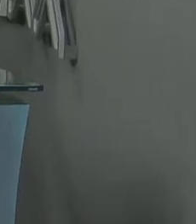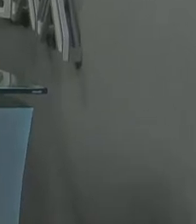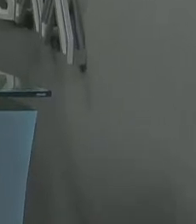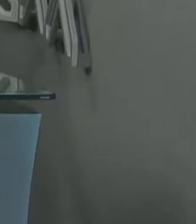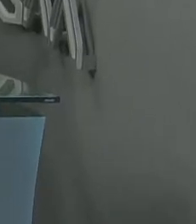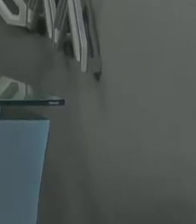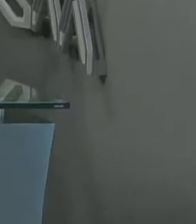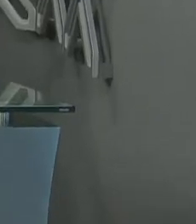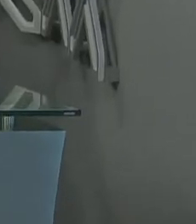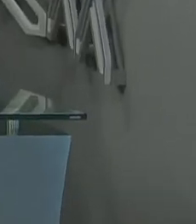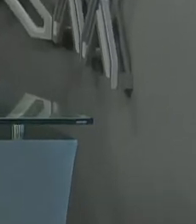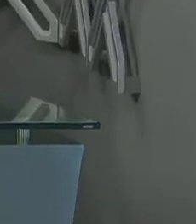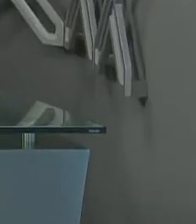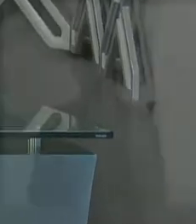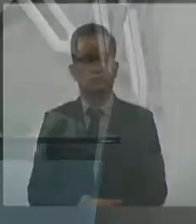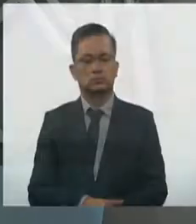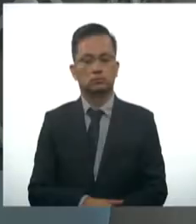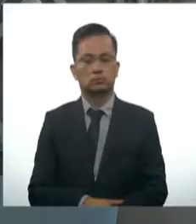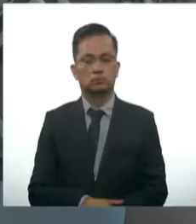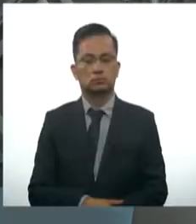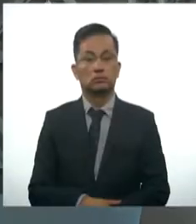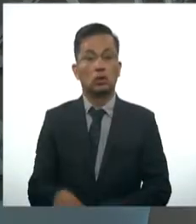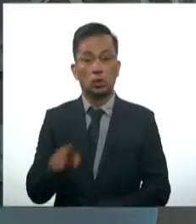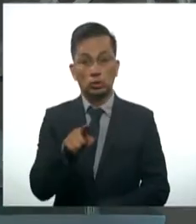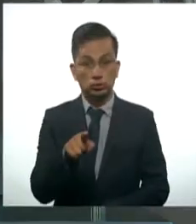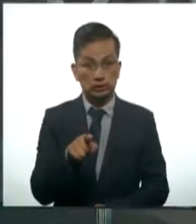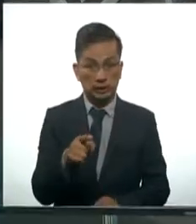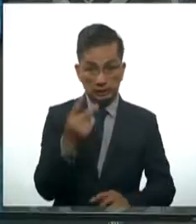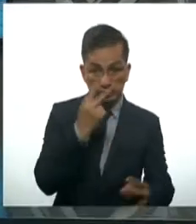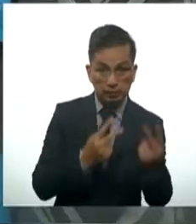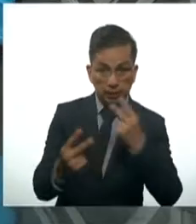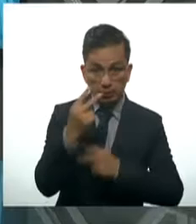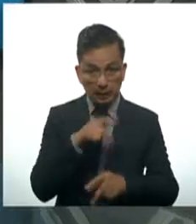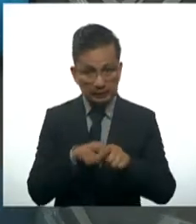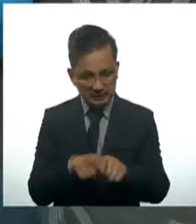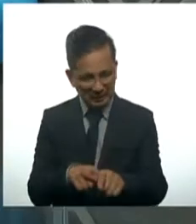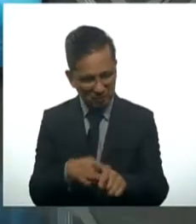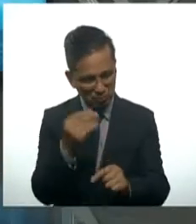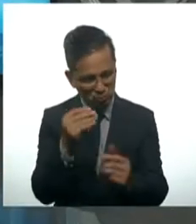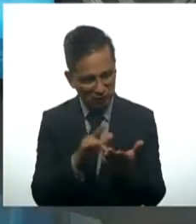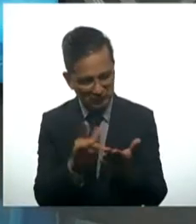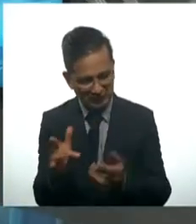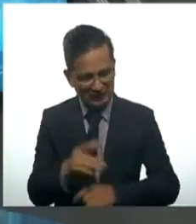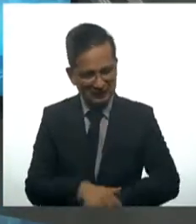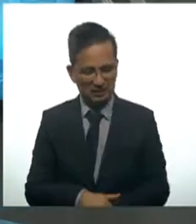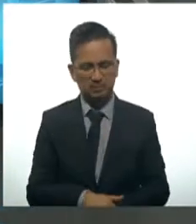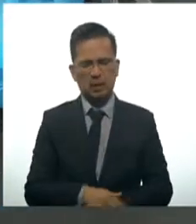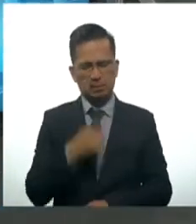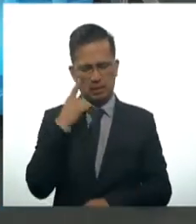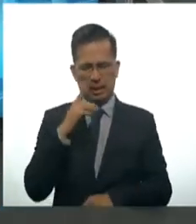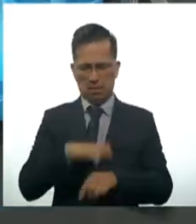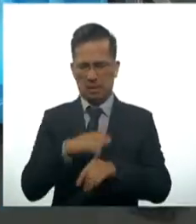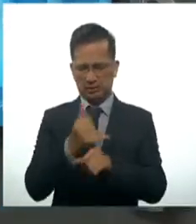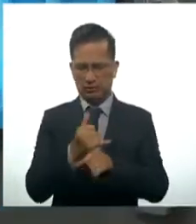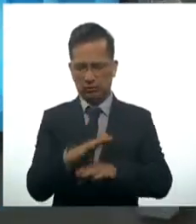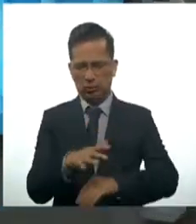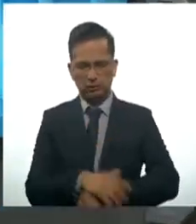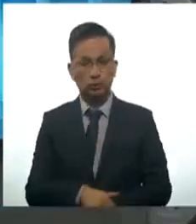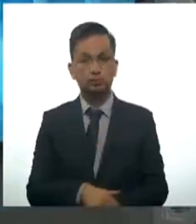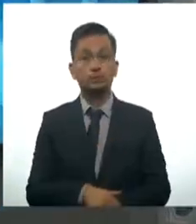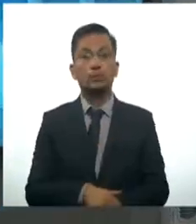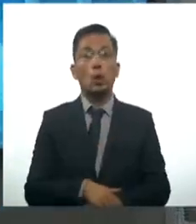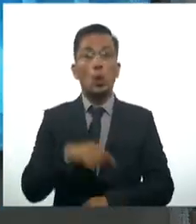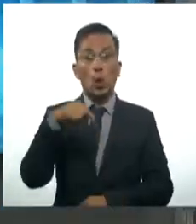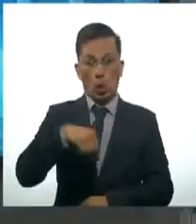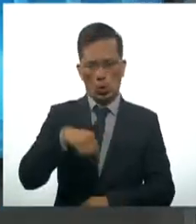Qué bueno que sigue con nosotros esta noche, de verdad, muchas, muchas gracias. Tenemos más información, mire, el día de hoy, el Canal del Congreso firmó un